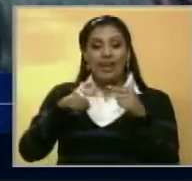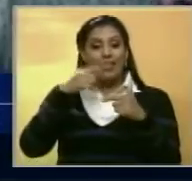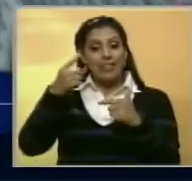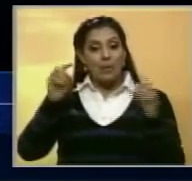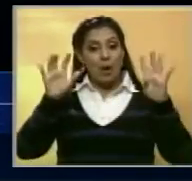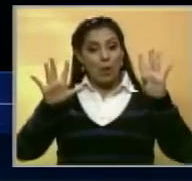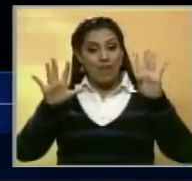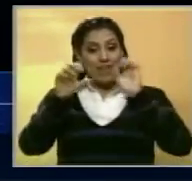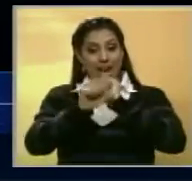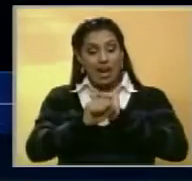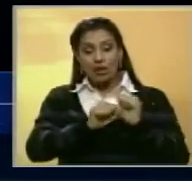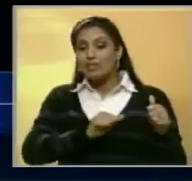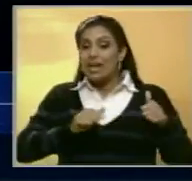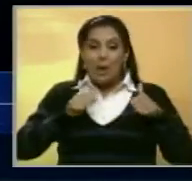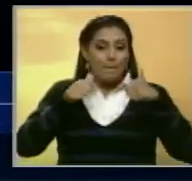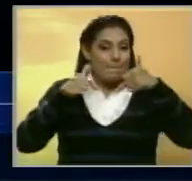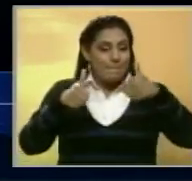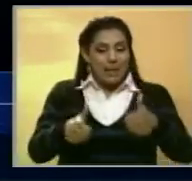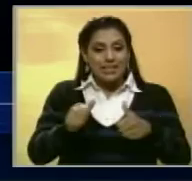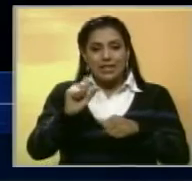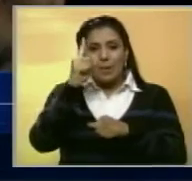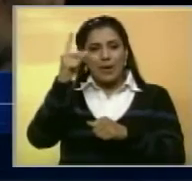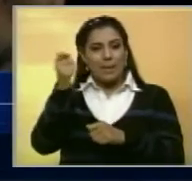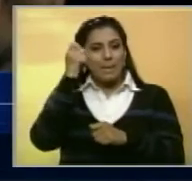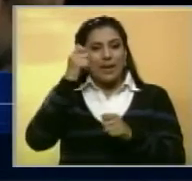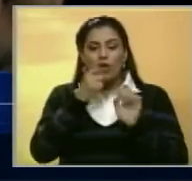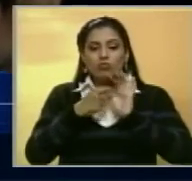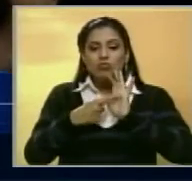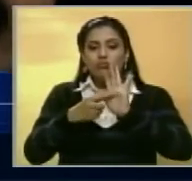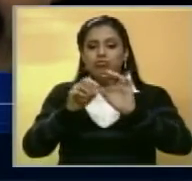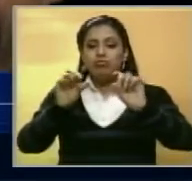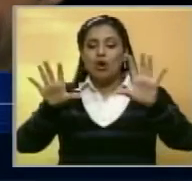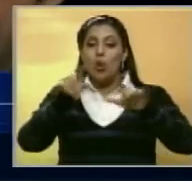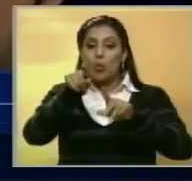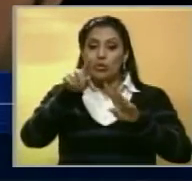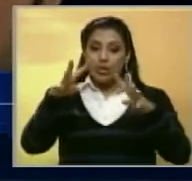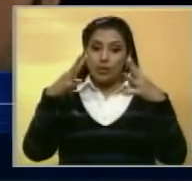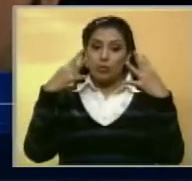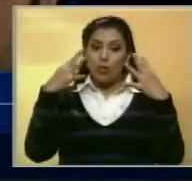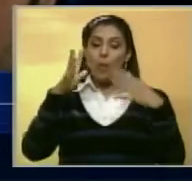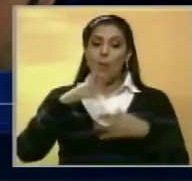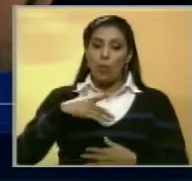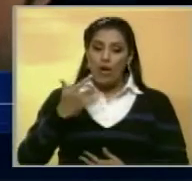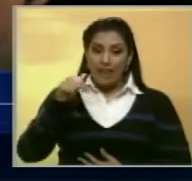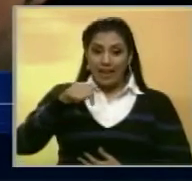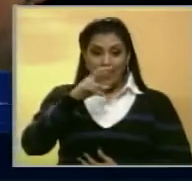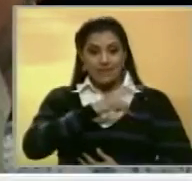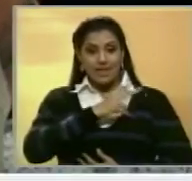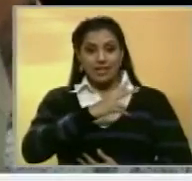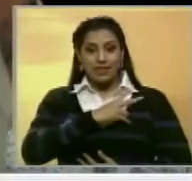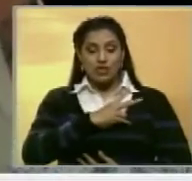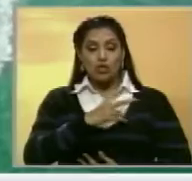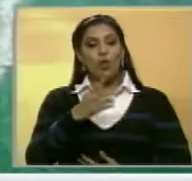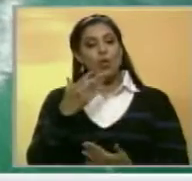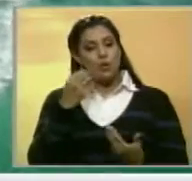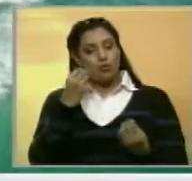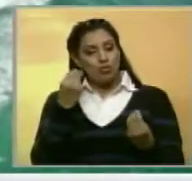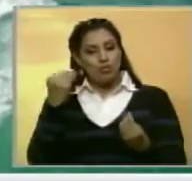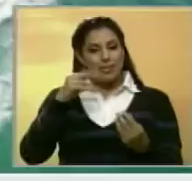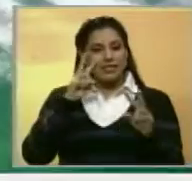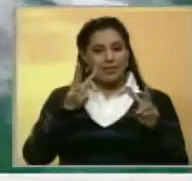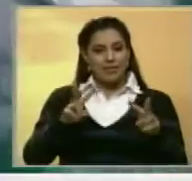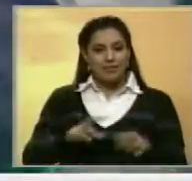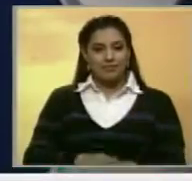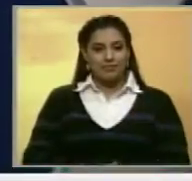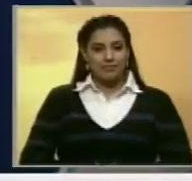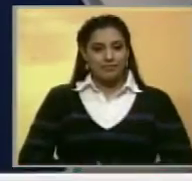a las 9 de la noche se transmitirá el primer capítulo de la telenovela y usted no se lo puede perder por aquí por Benevisión, mucho más que